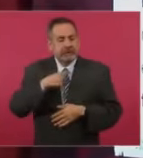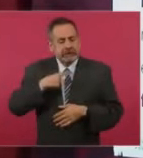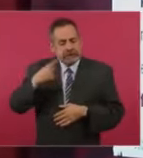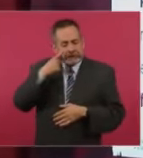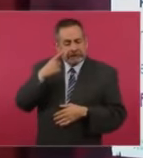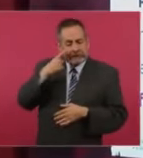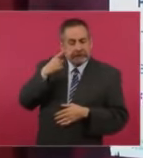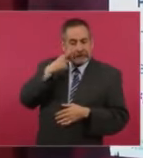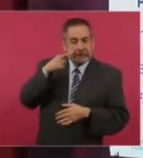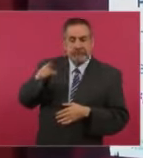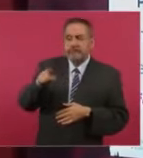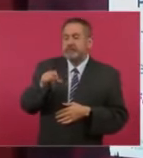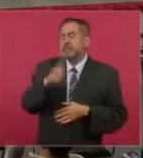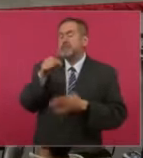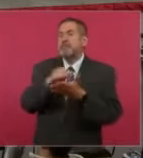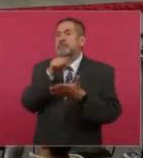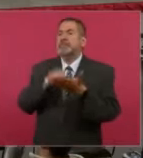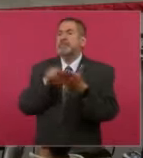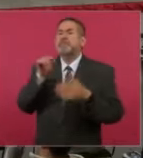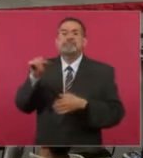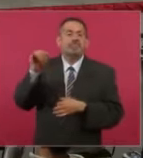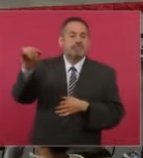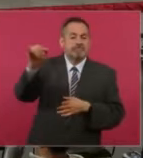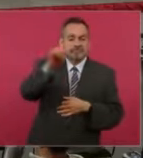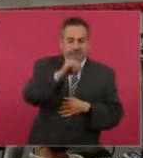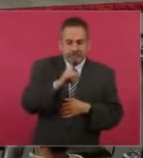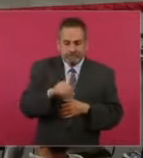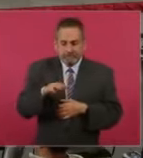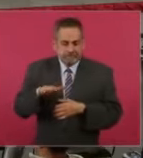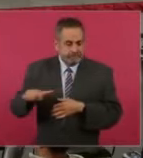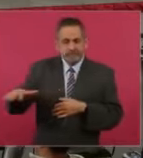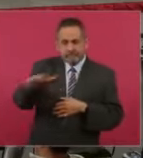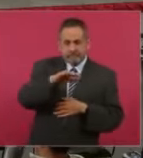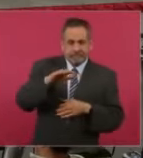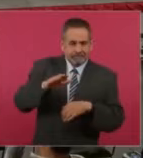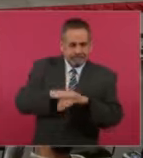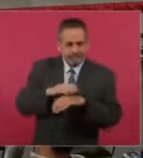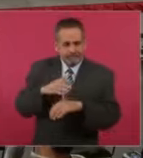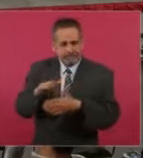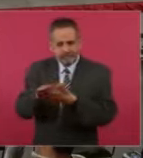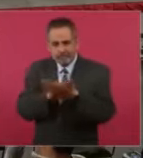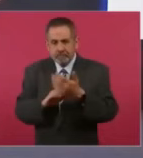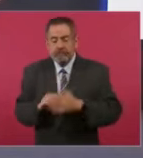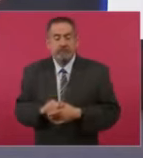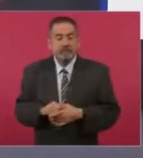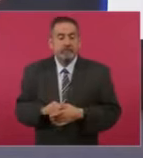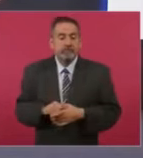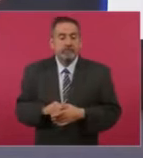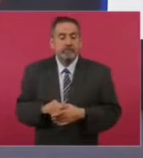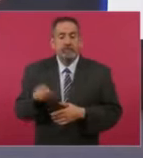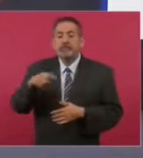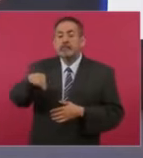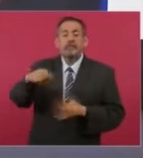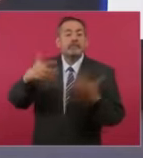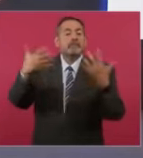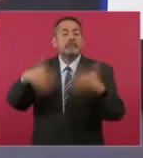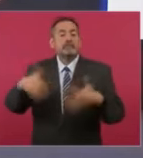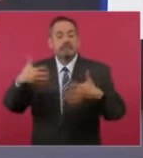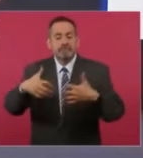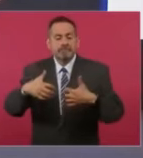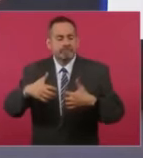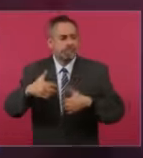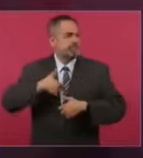en zonas suburbanas en particular, urbanas y suburbanas, es que hay compañías organizadoras de fiestas